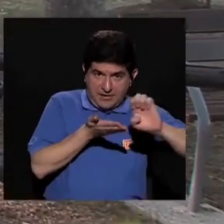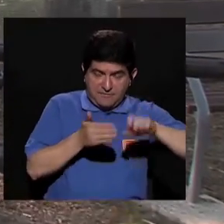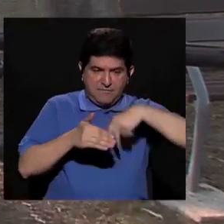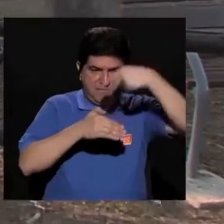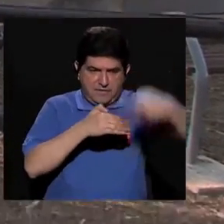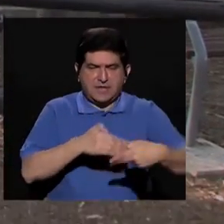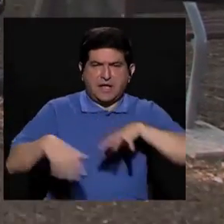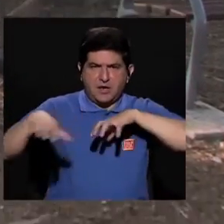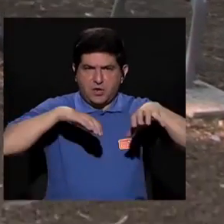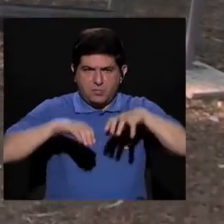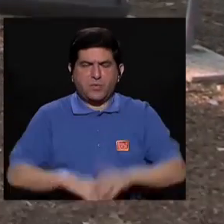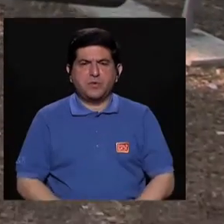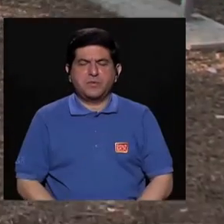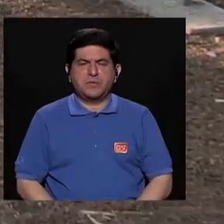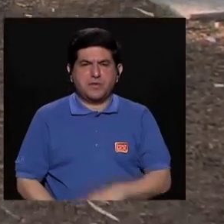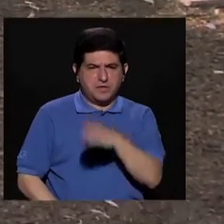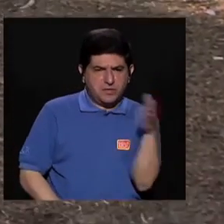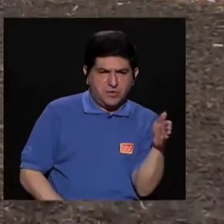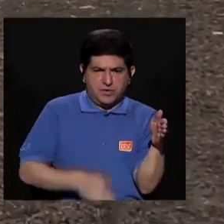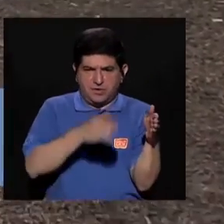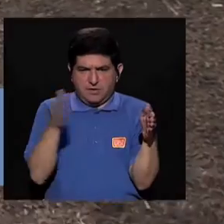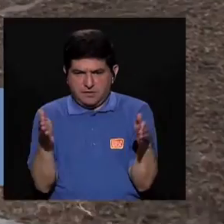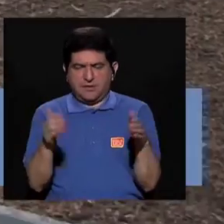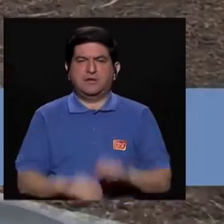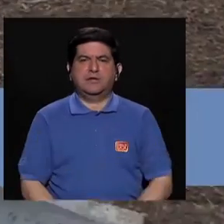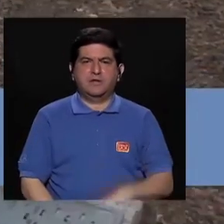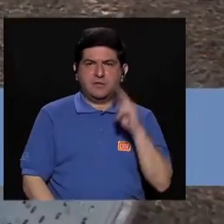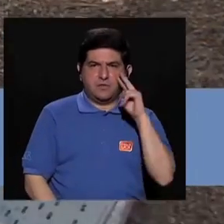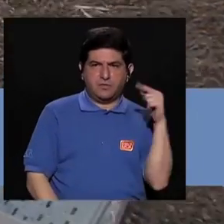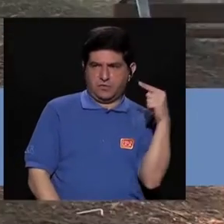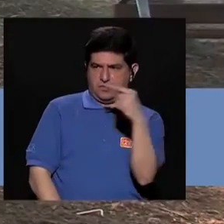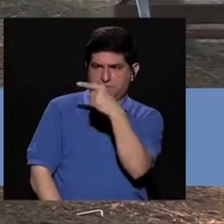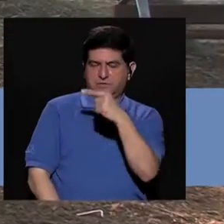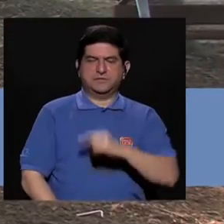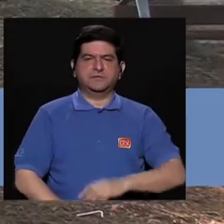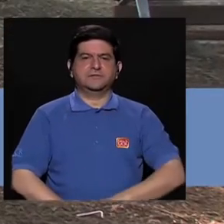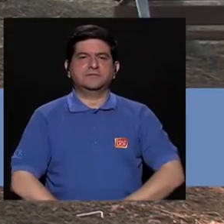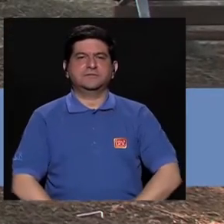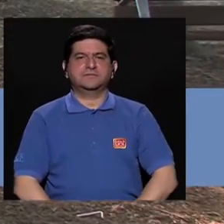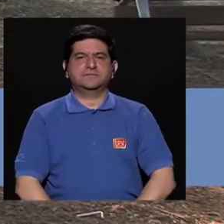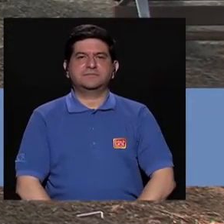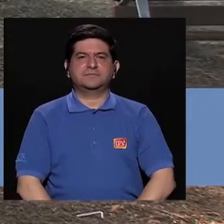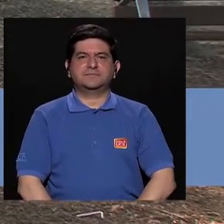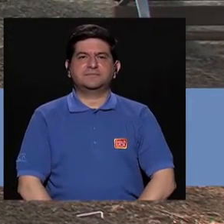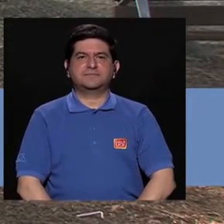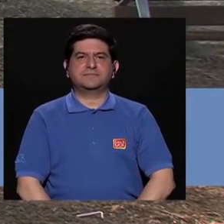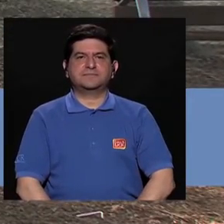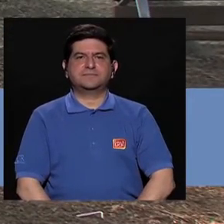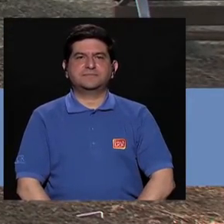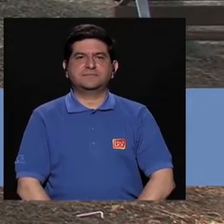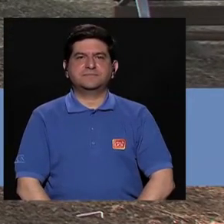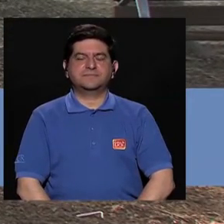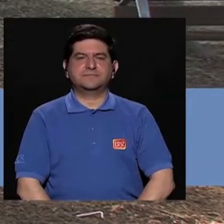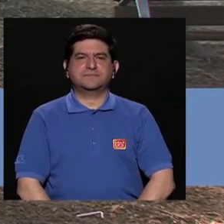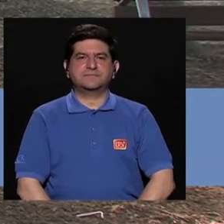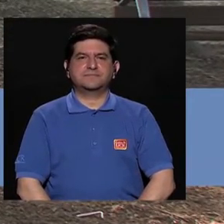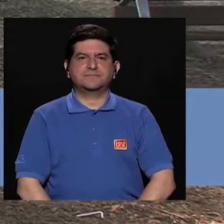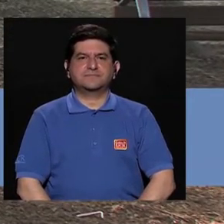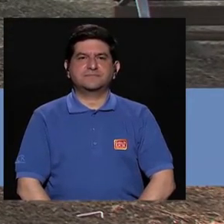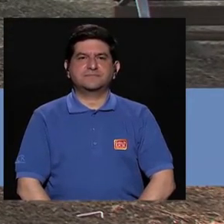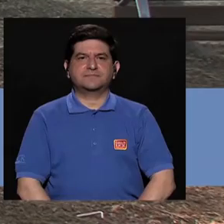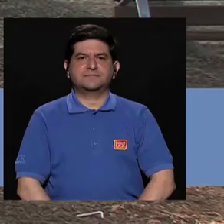lateral. Estamos trabajando con los oblicuos y un poco la parte de la fascia lata, que es que queda justo acá en este lado.